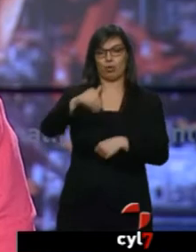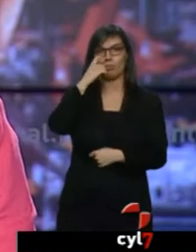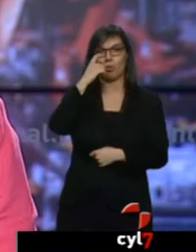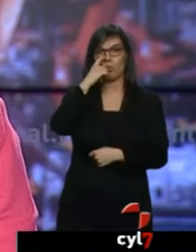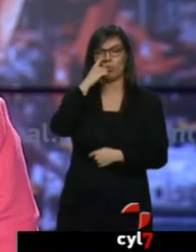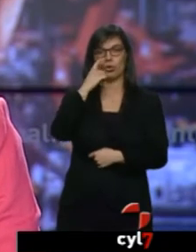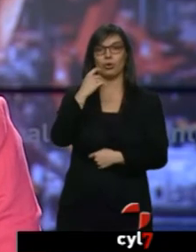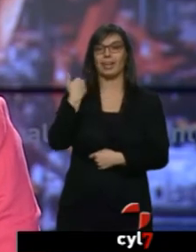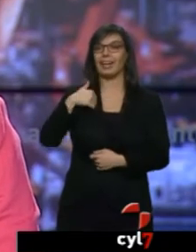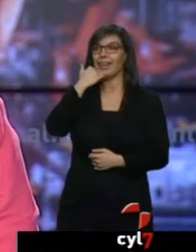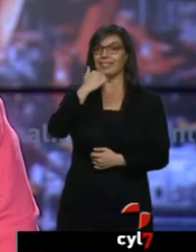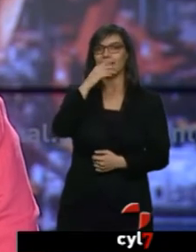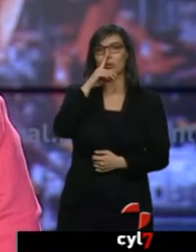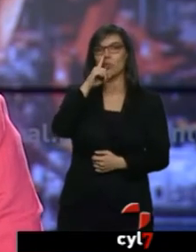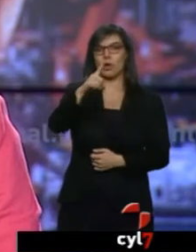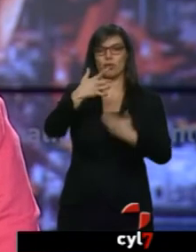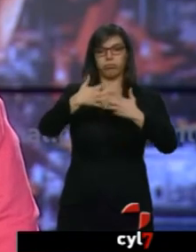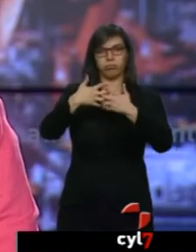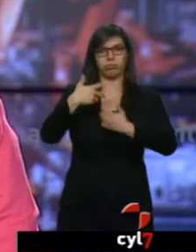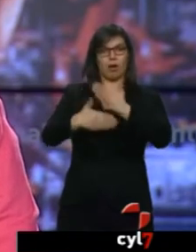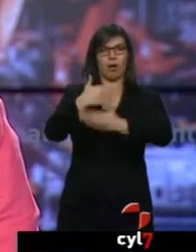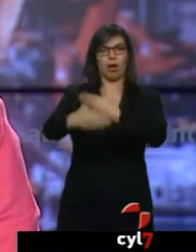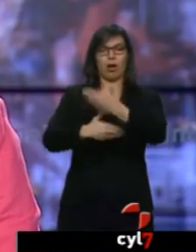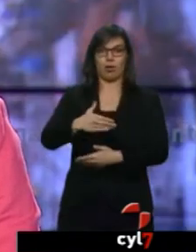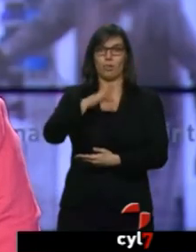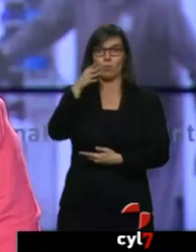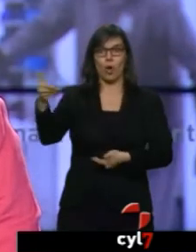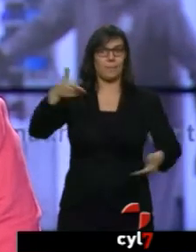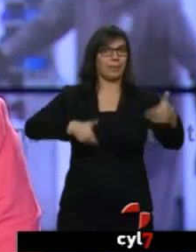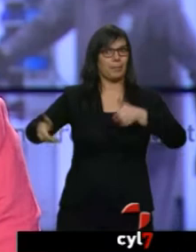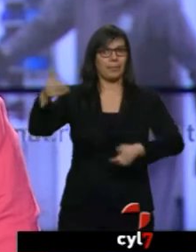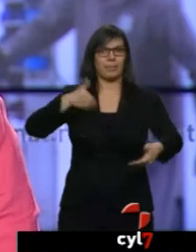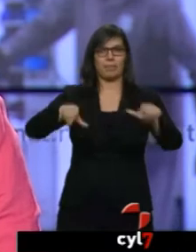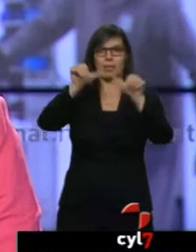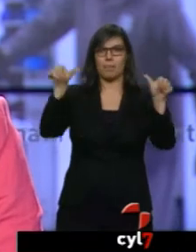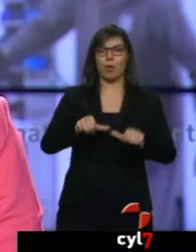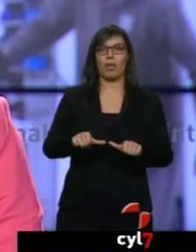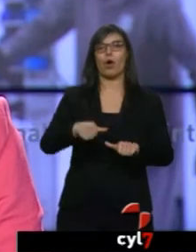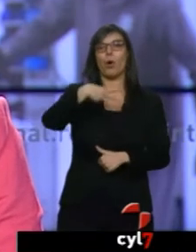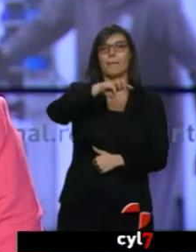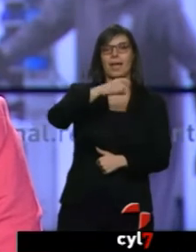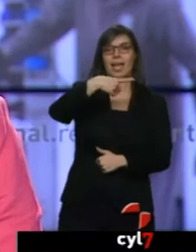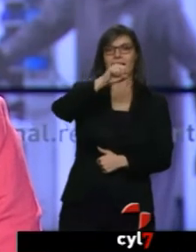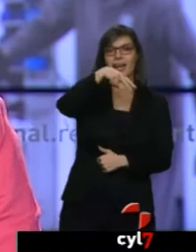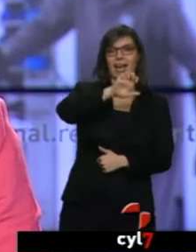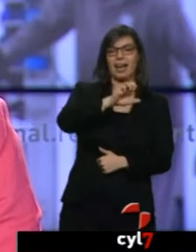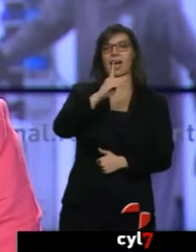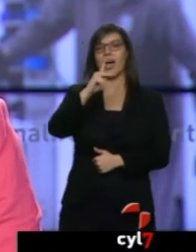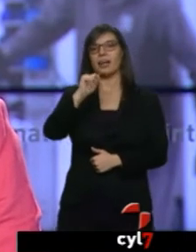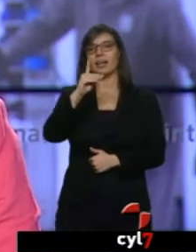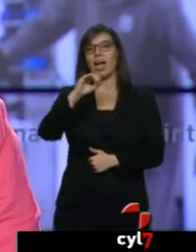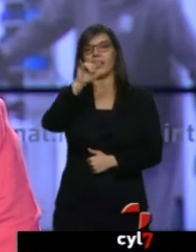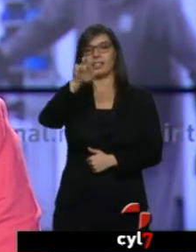casi un año... ...funcionando para dar respuesta a la elevada demanda... ...de los modelos Megane y Catllar... ...sin horarios de fines de semana y sin